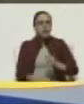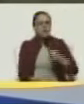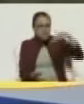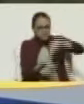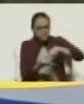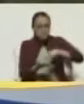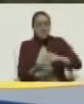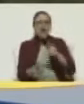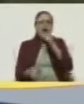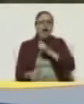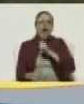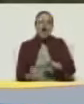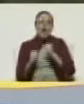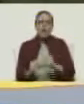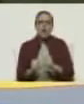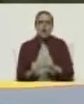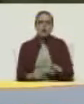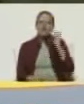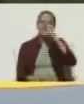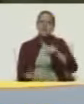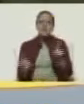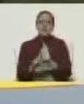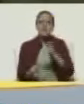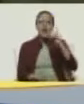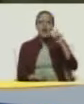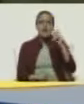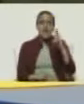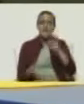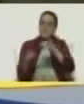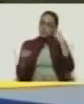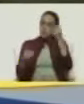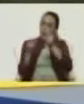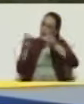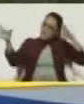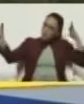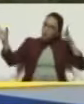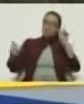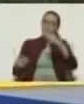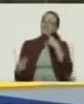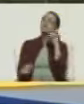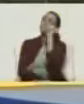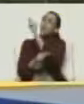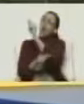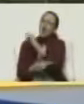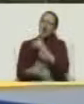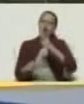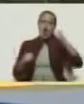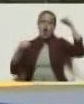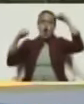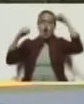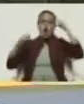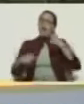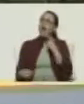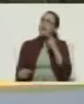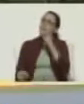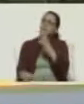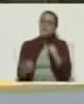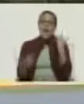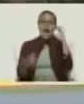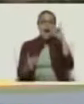O como dijo David a Goliat, David le dijo a Goliat, llevaba cinco piedras,